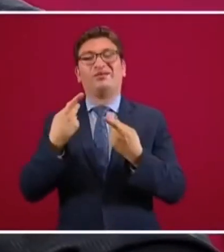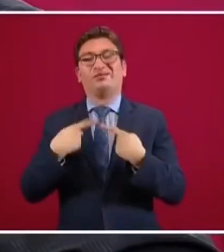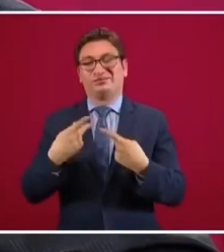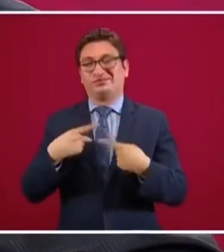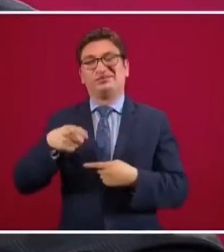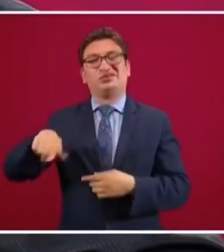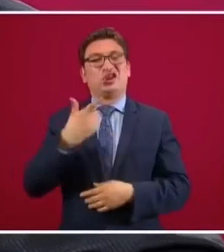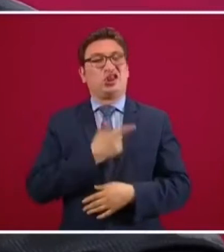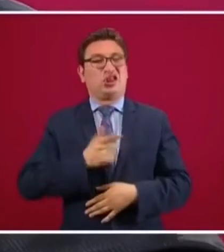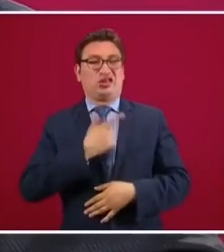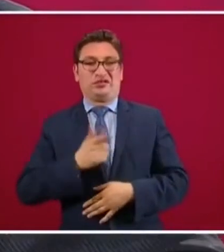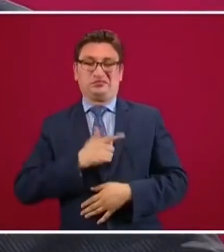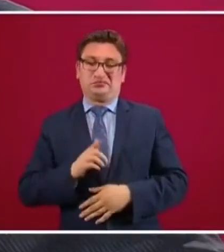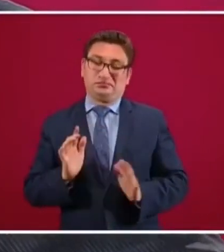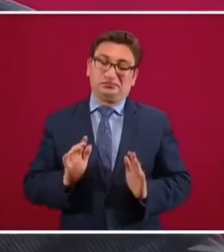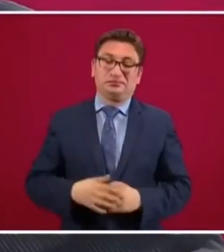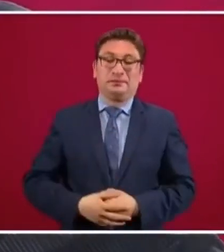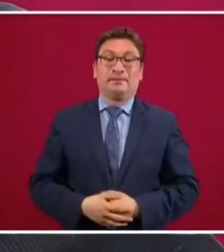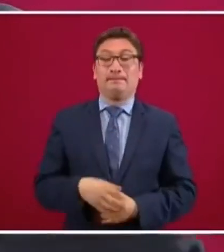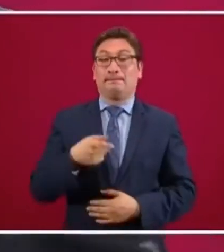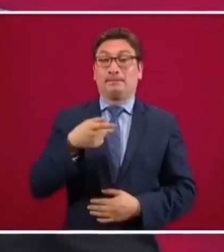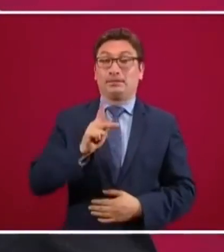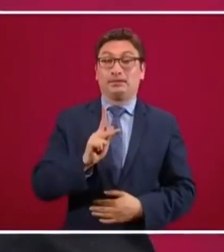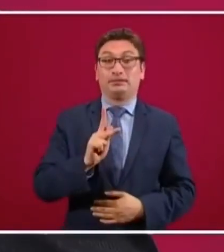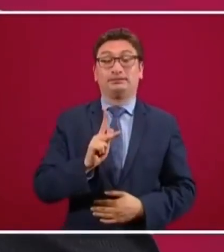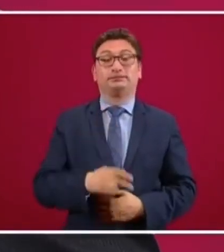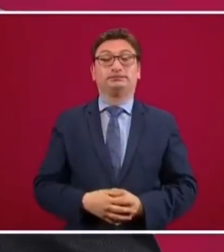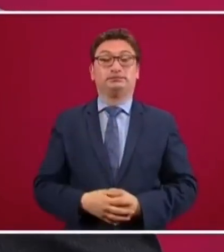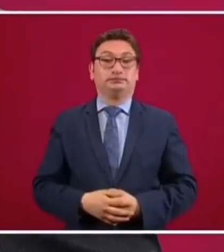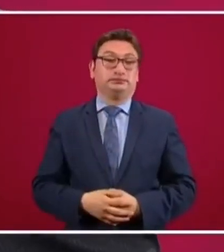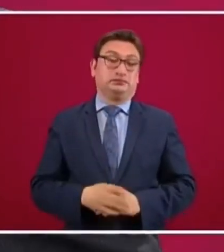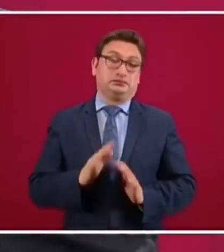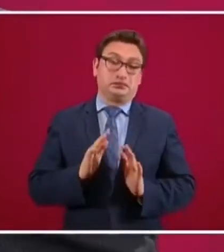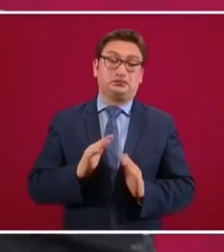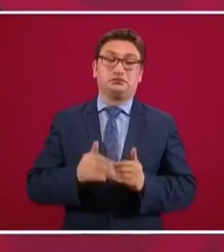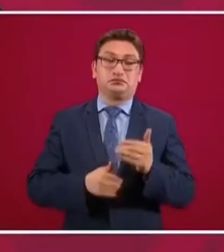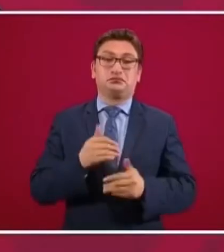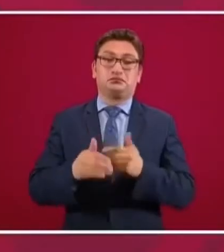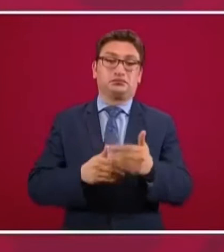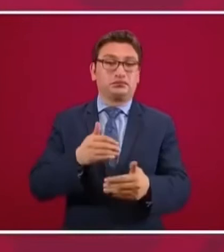pero ya se van a ir